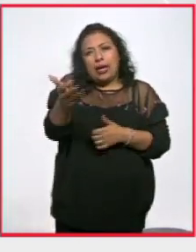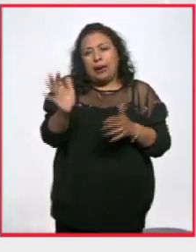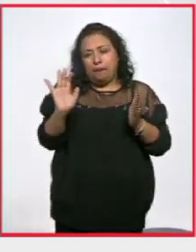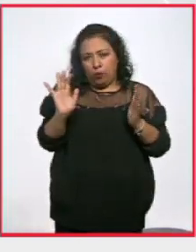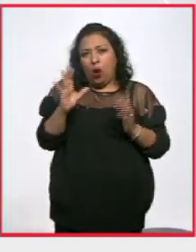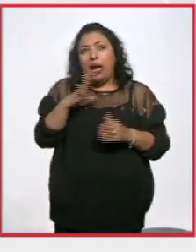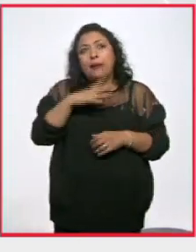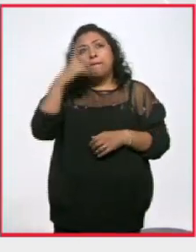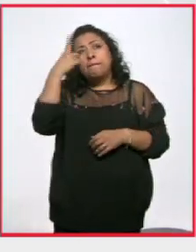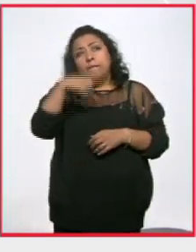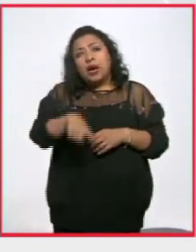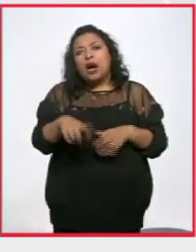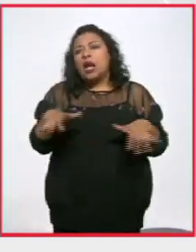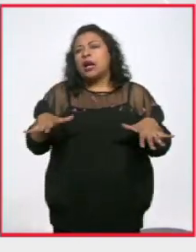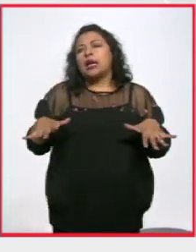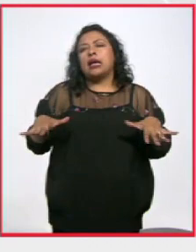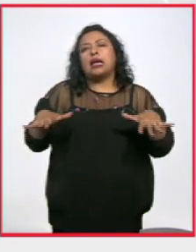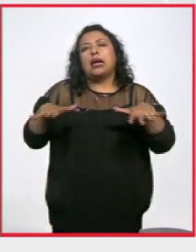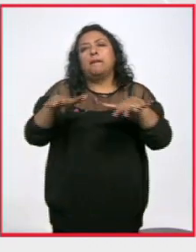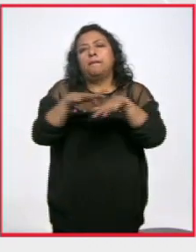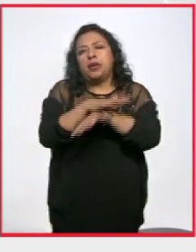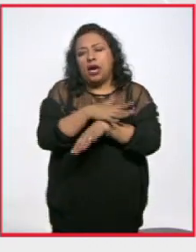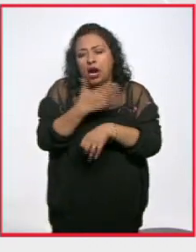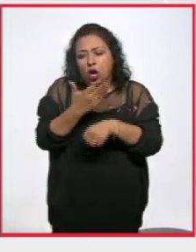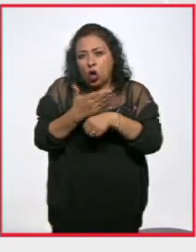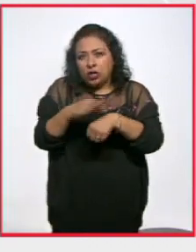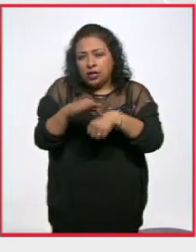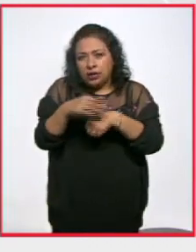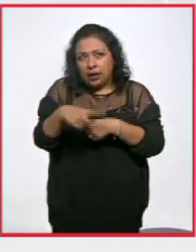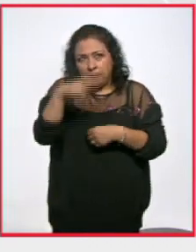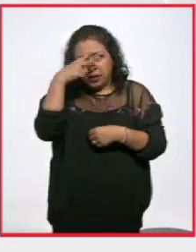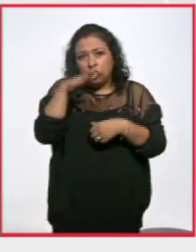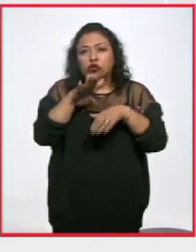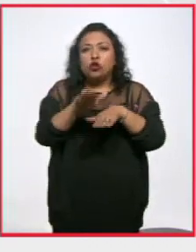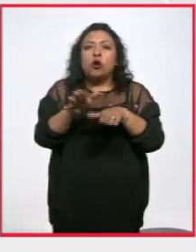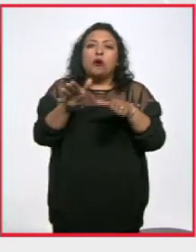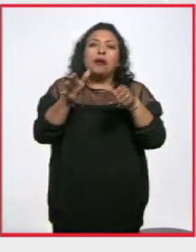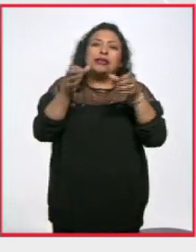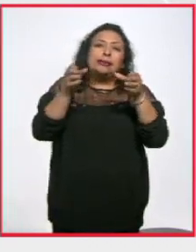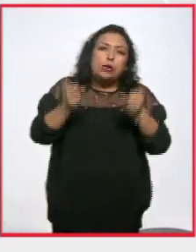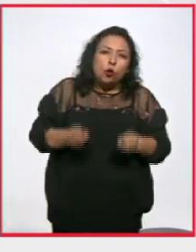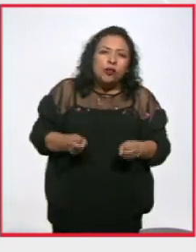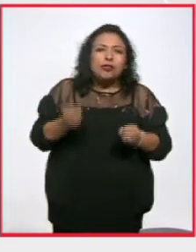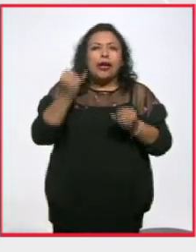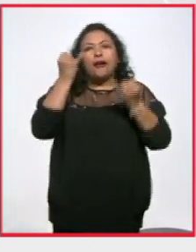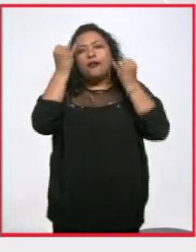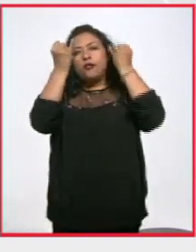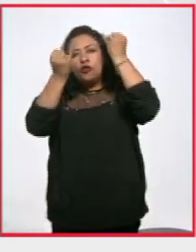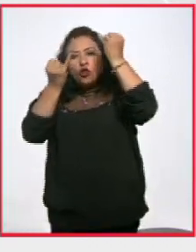veo, hay poco tiempo para que cambiemos lo que está sucediendo en México en términos de seguridad, de ideologías,